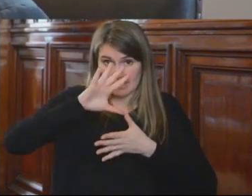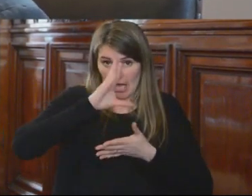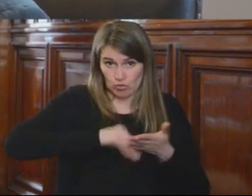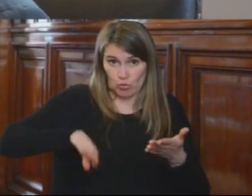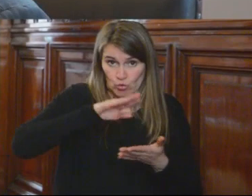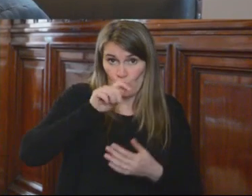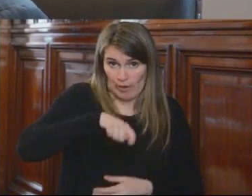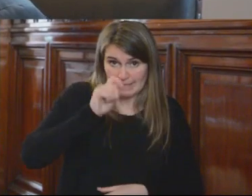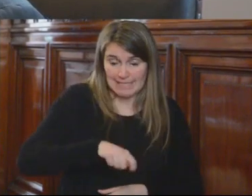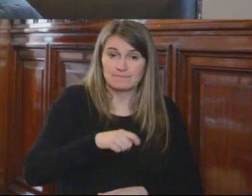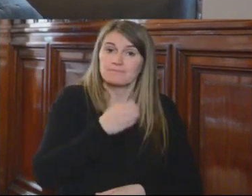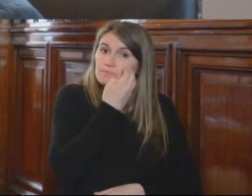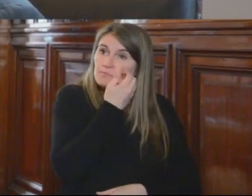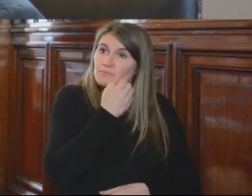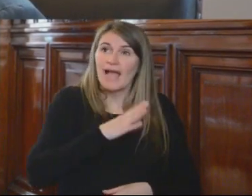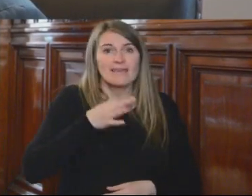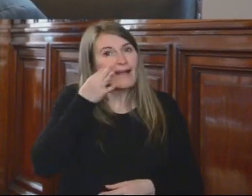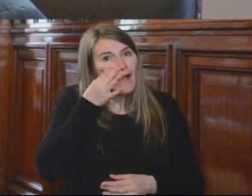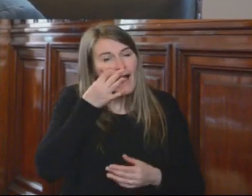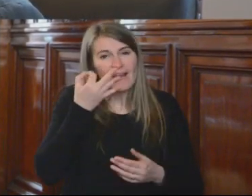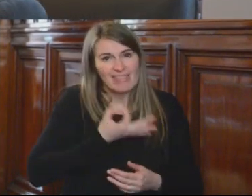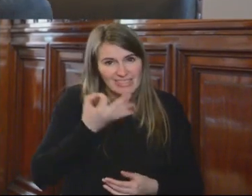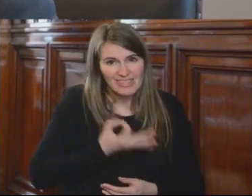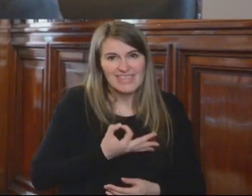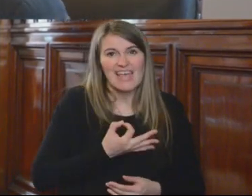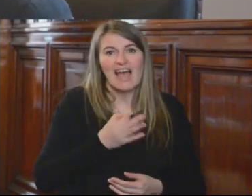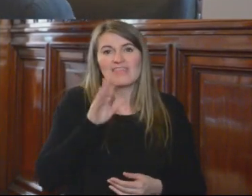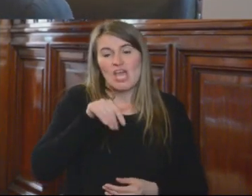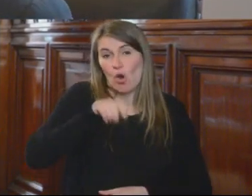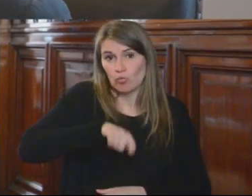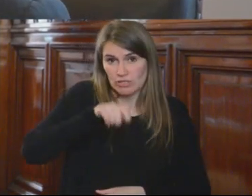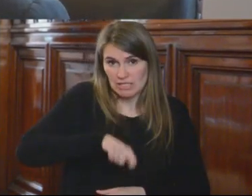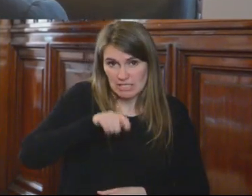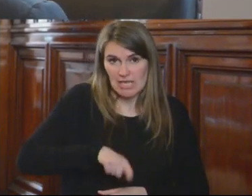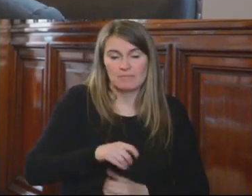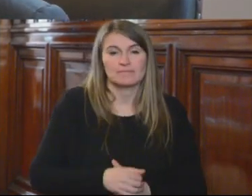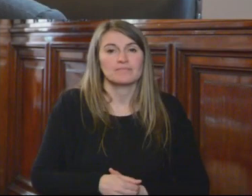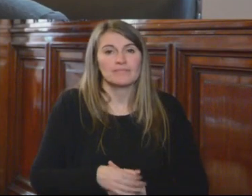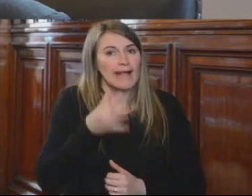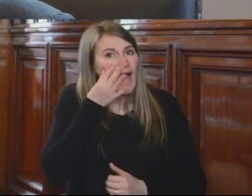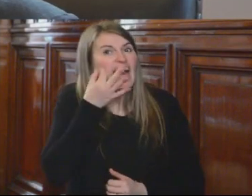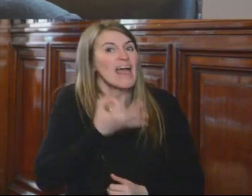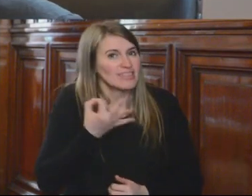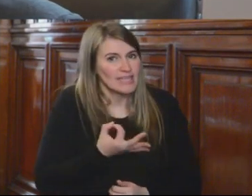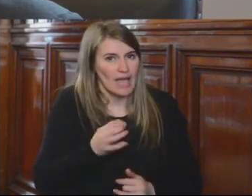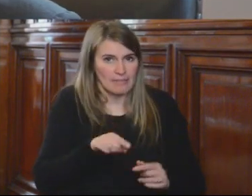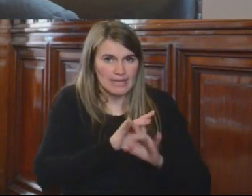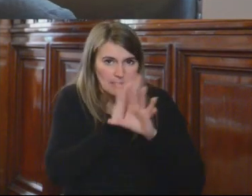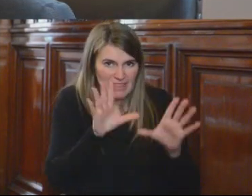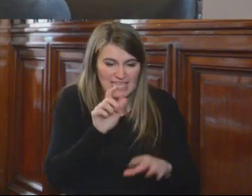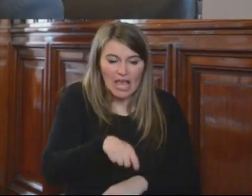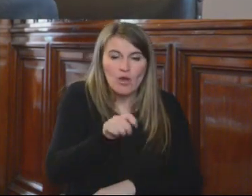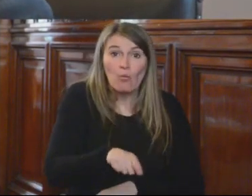través de su informe sobre garantías para operadoras y operadores de justicia, o sea, garantías para la independencia, operadoras y